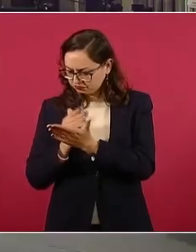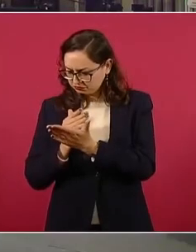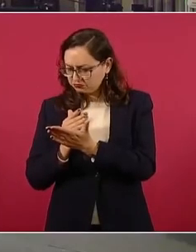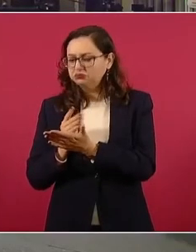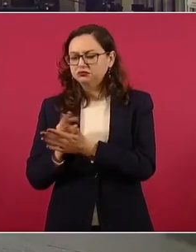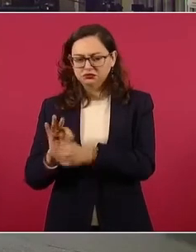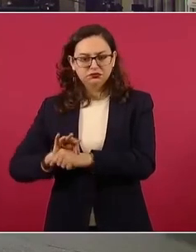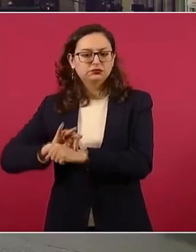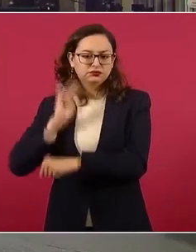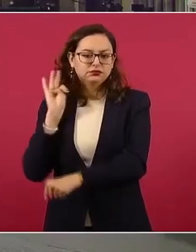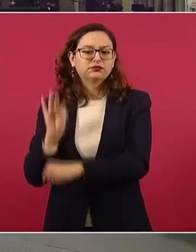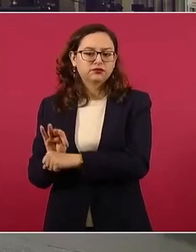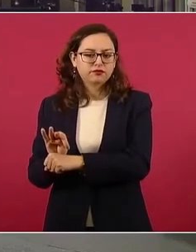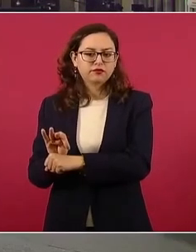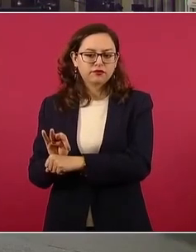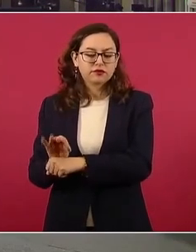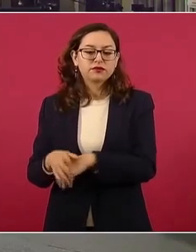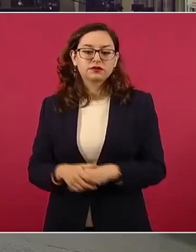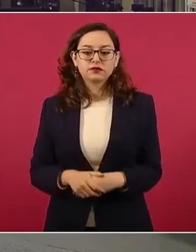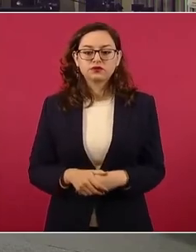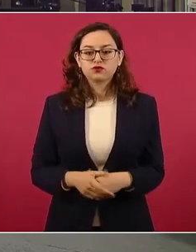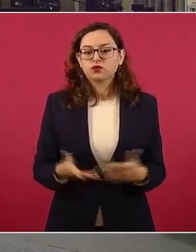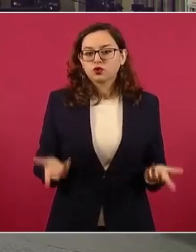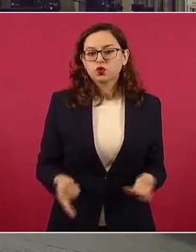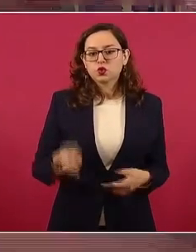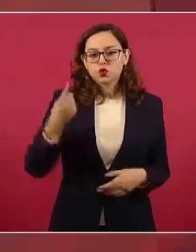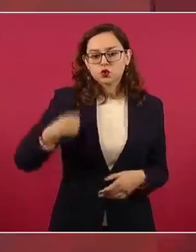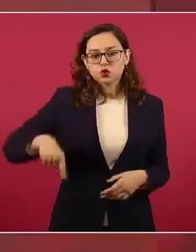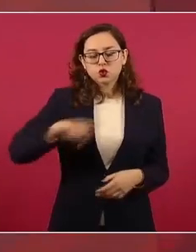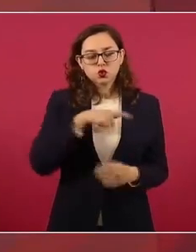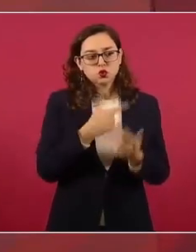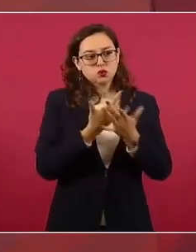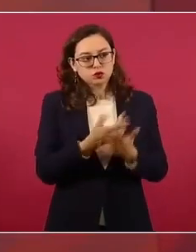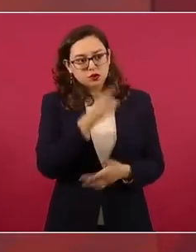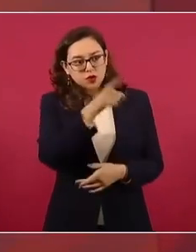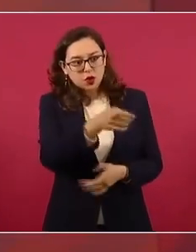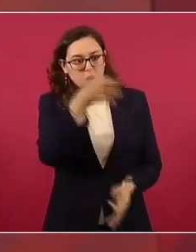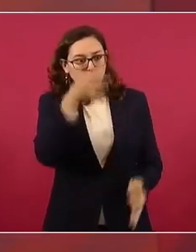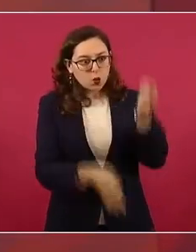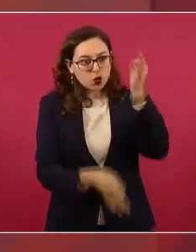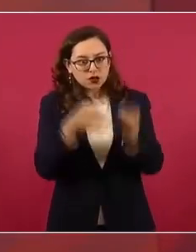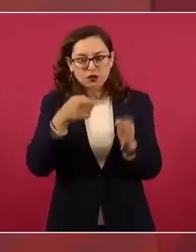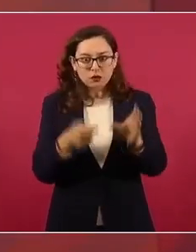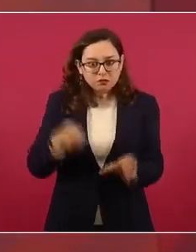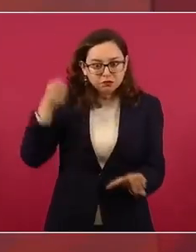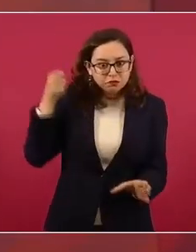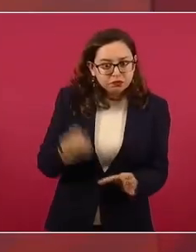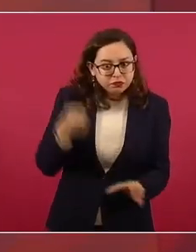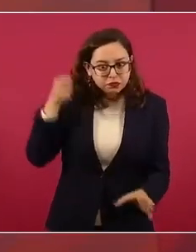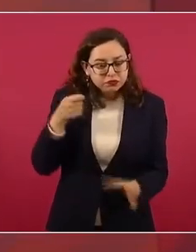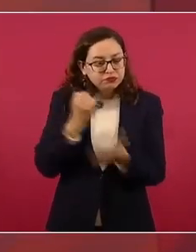porque queríamos esperar a que el juez resolviera, pero volvemos a lo mismo.